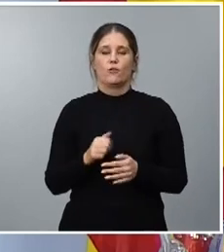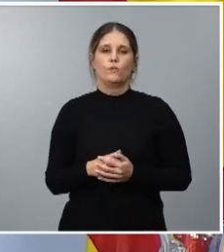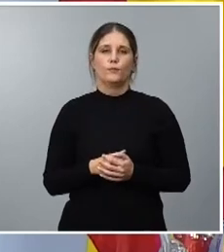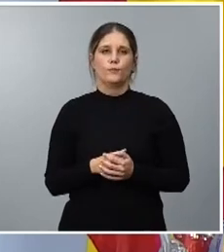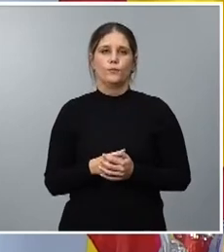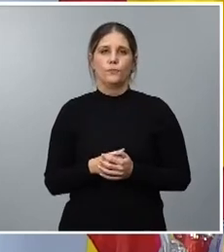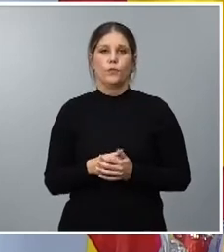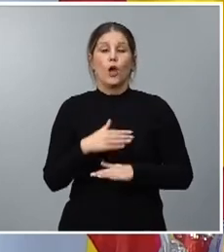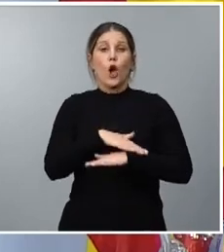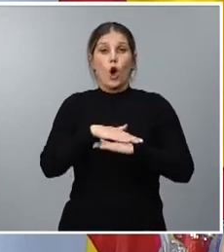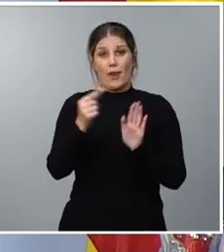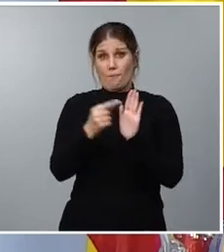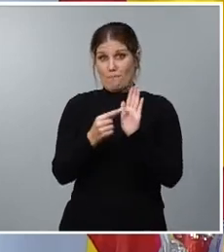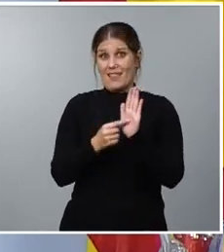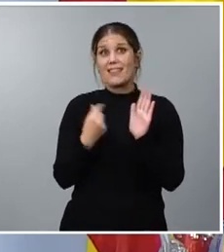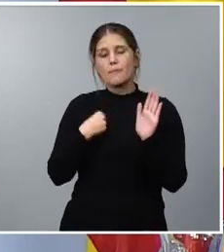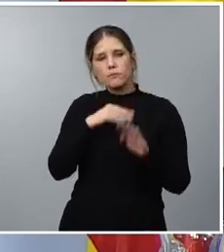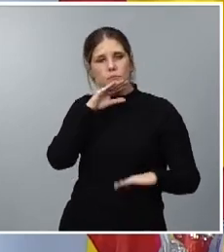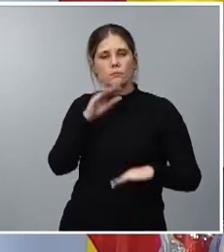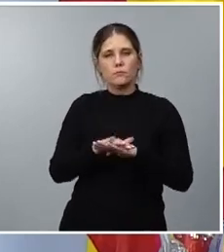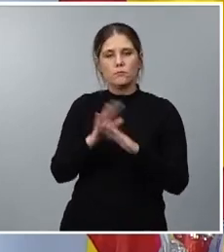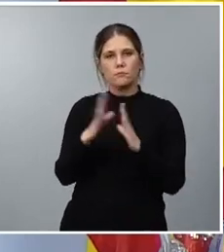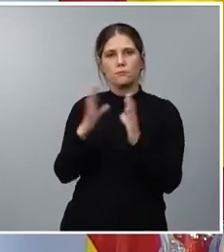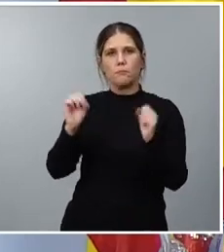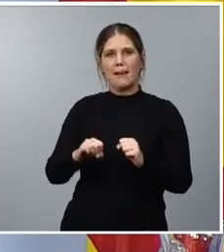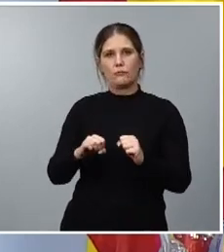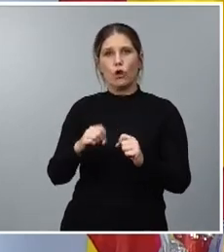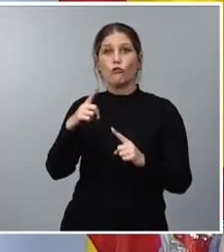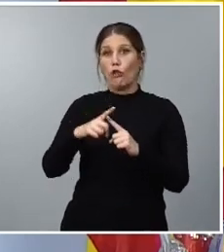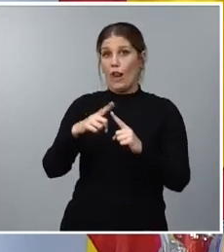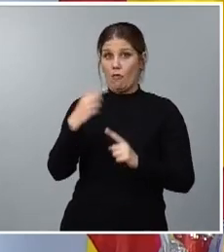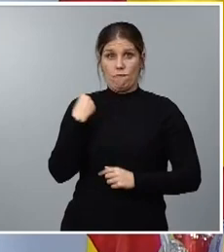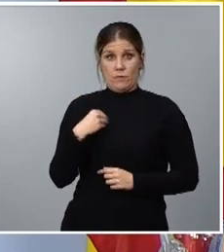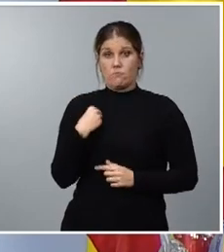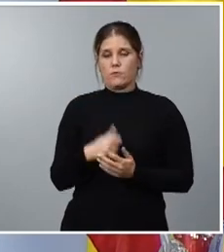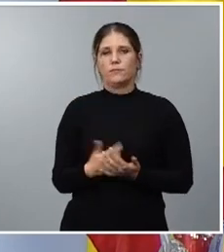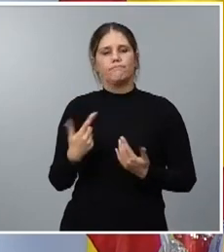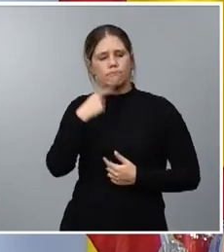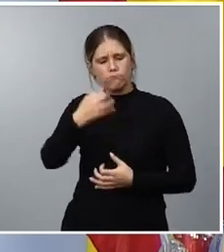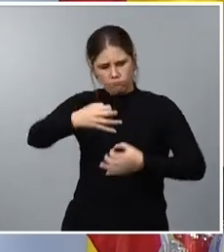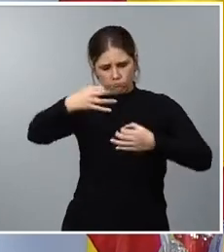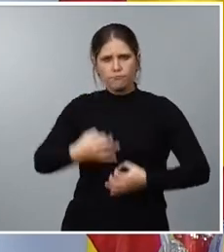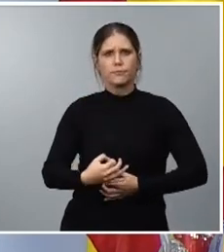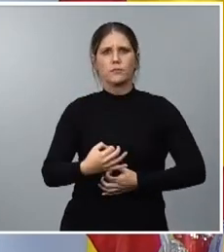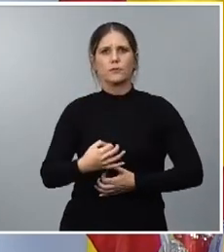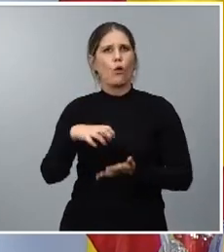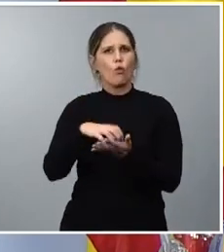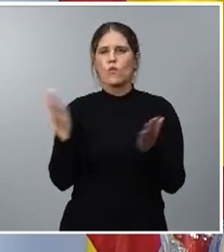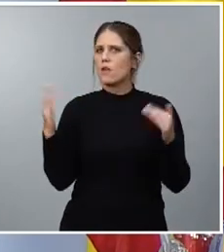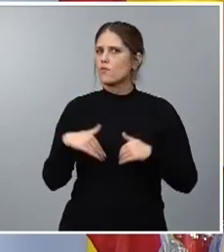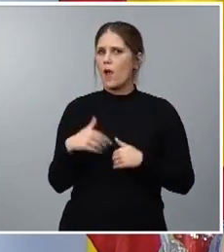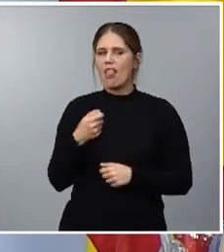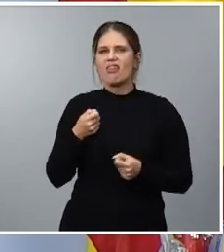con esta medida cumple con el pacto de Toledo y por tanto afirmamos sin ningún tipo de pudor la